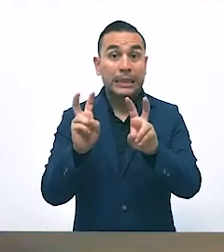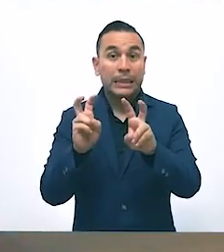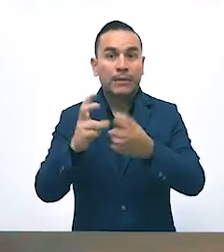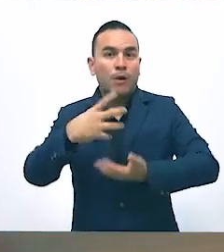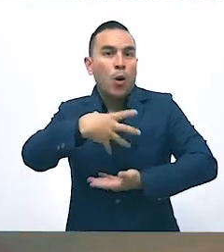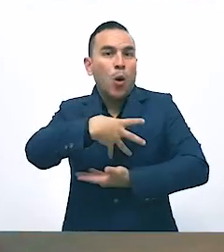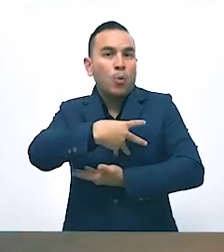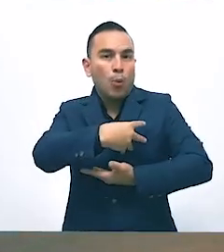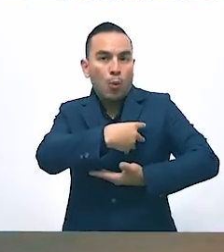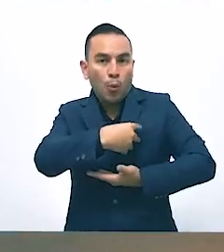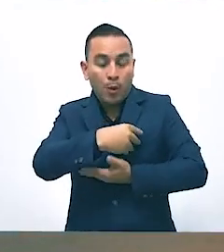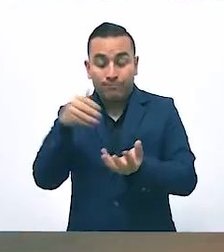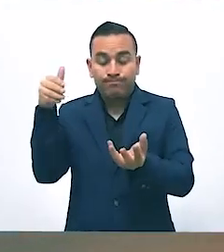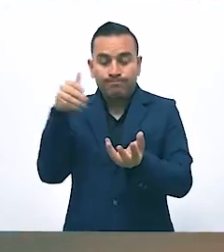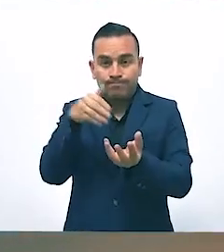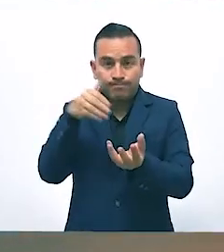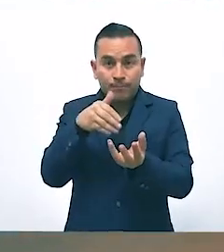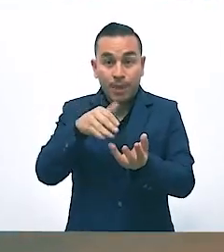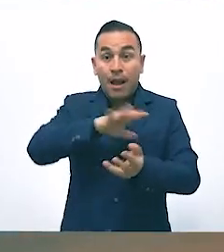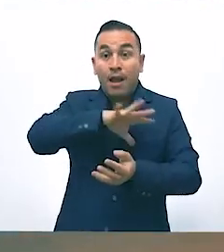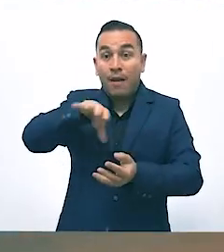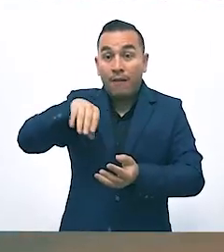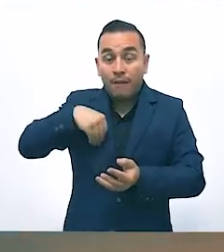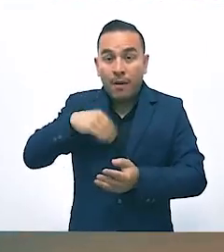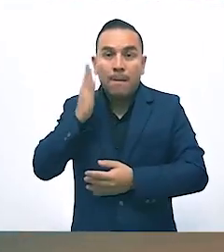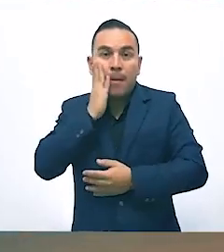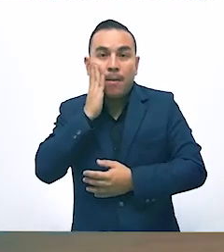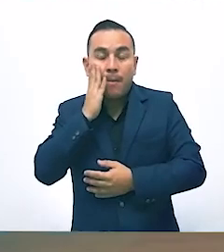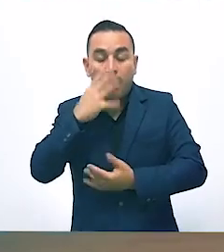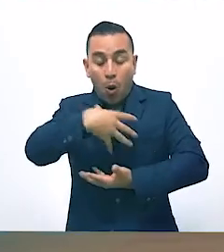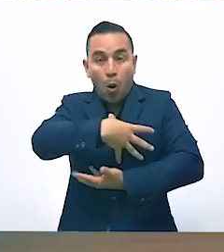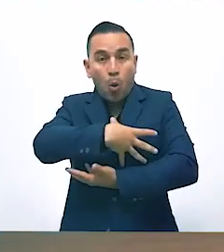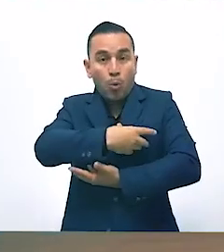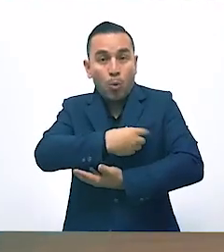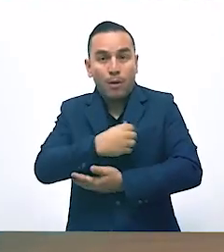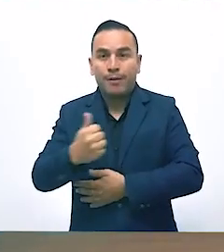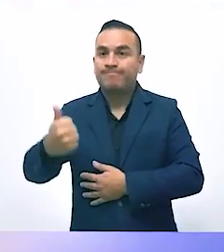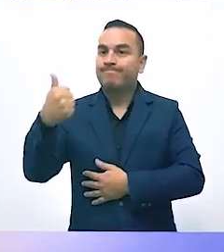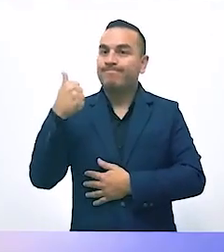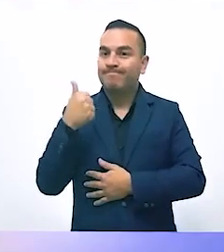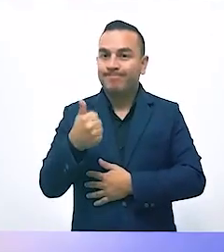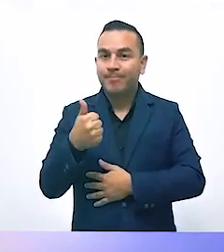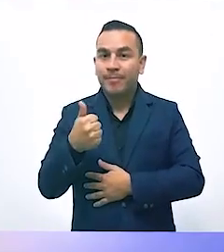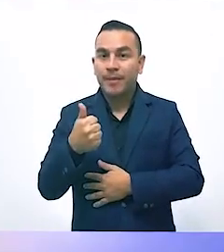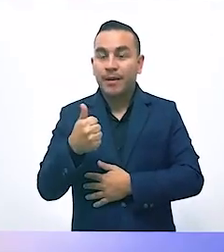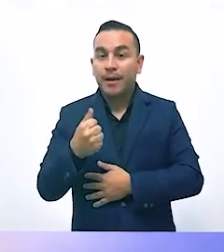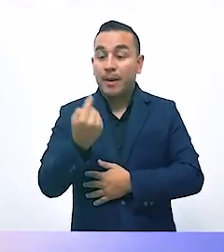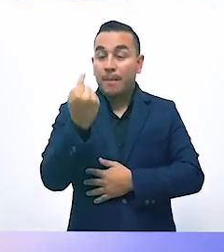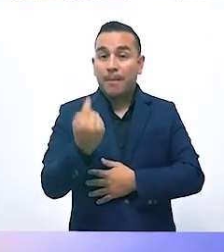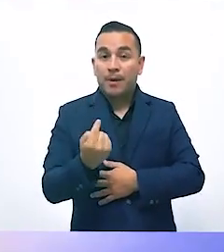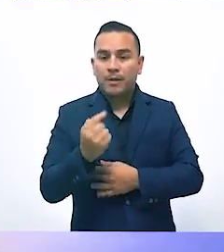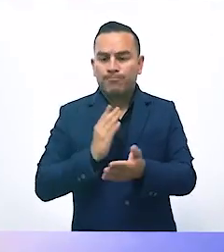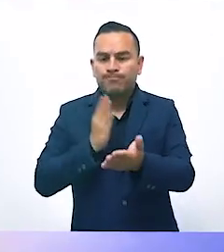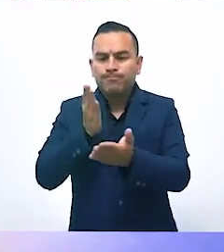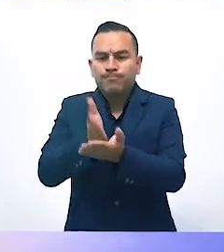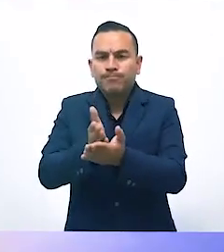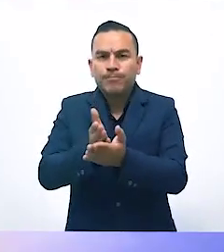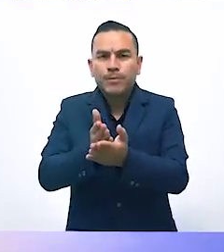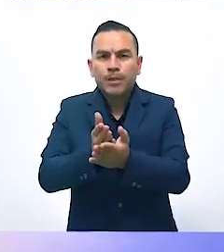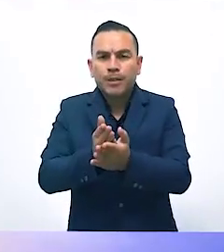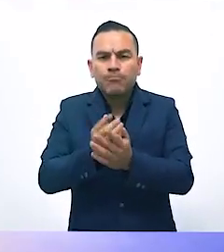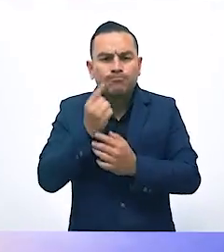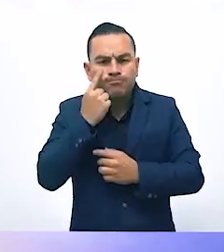materna enseñan y orientan a la mamá y a su familia para lograr una lactancia materna exitosa. Los promotores de salud materno-infantil